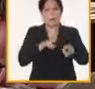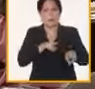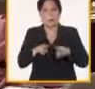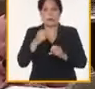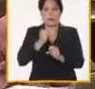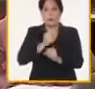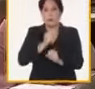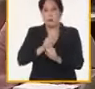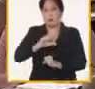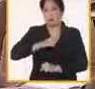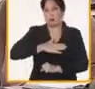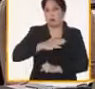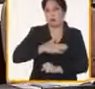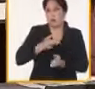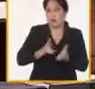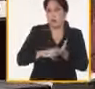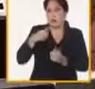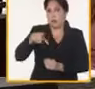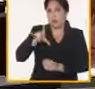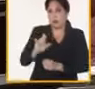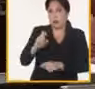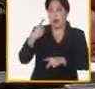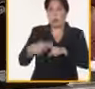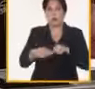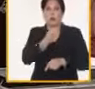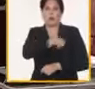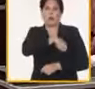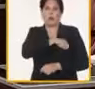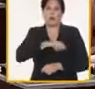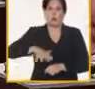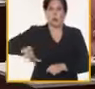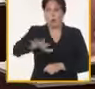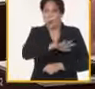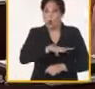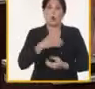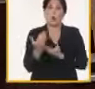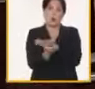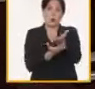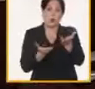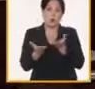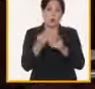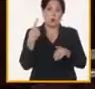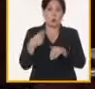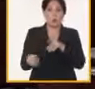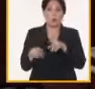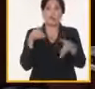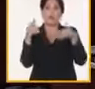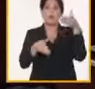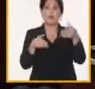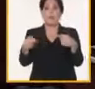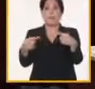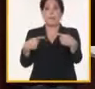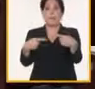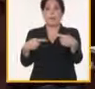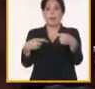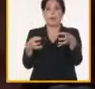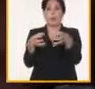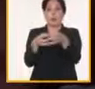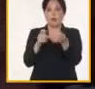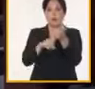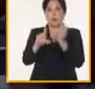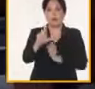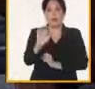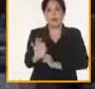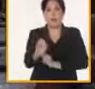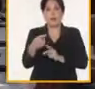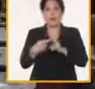trabajadores, militantes y la población. También se participó en plenos y buró de los comités provinciales